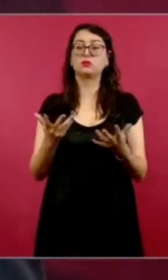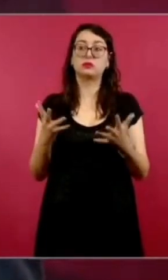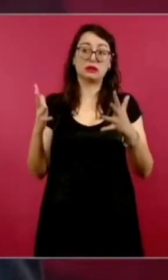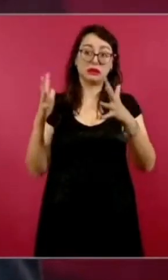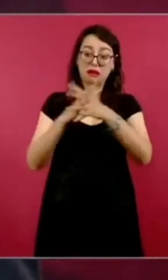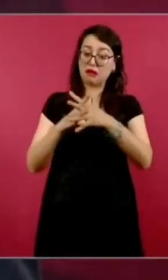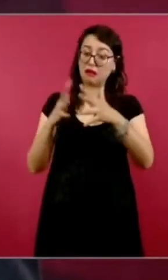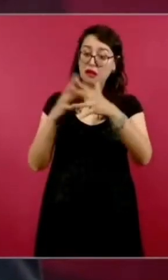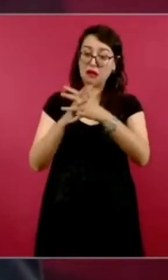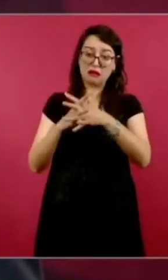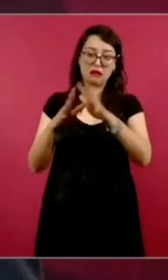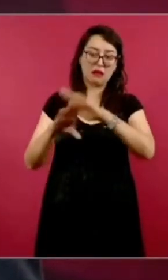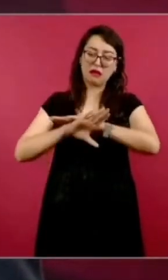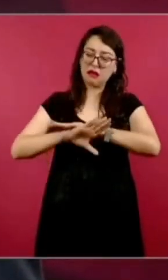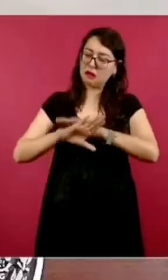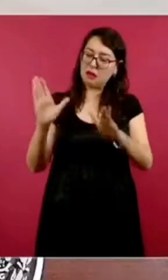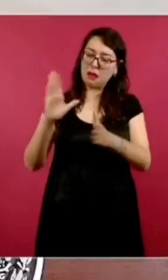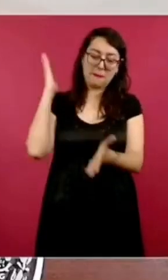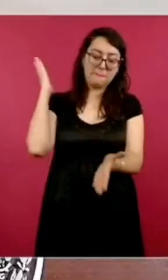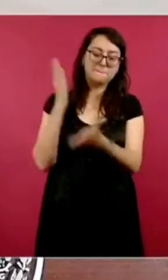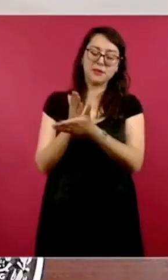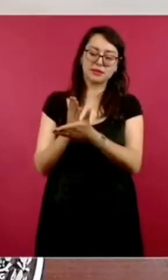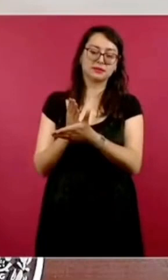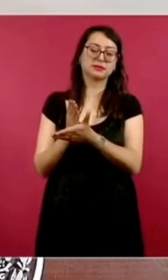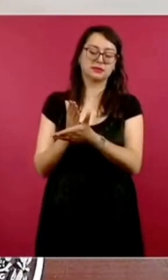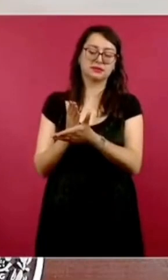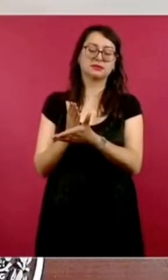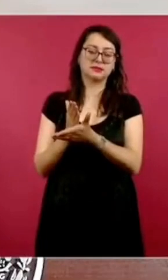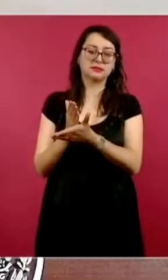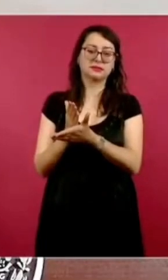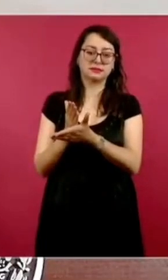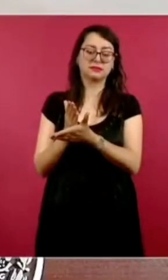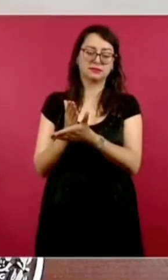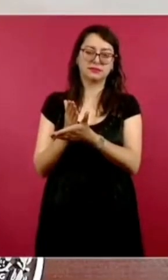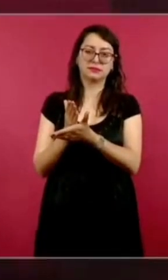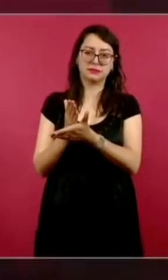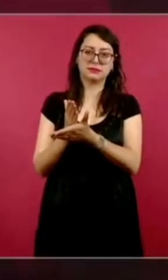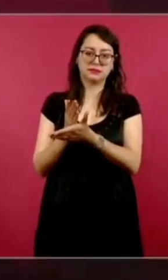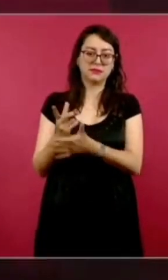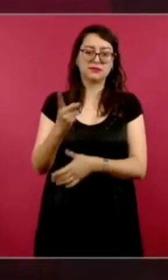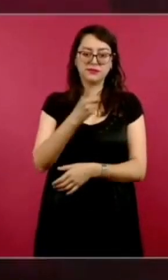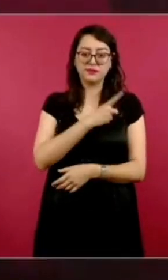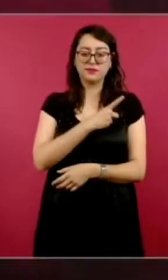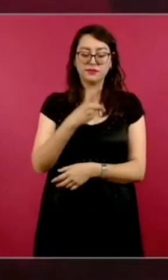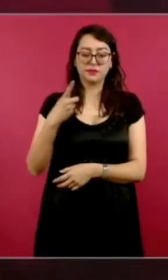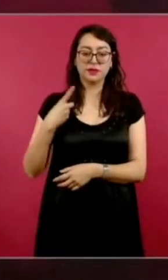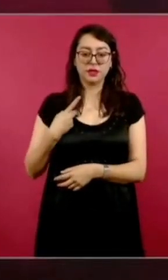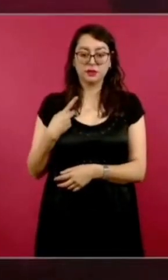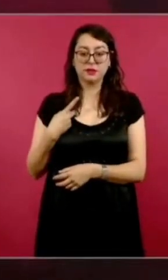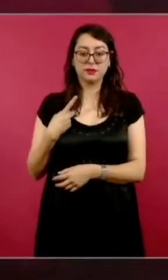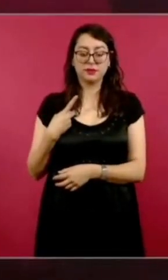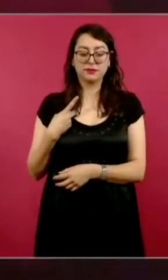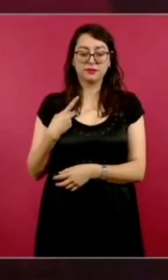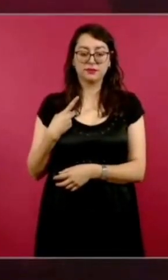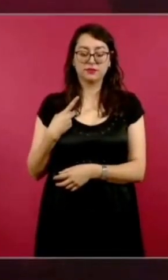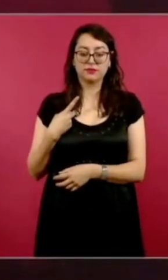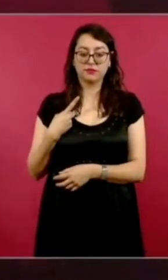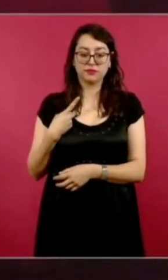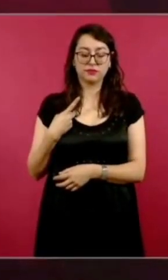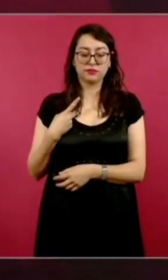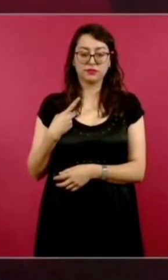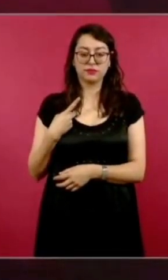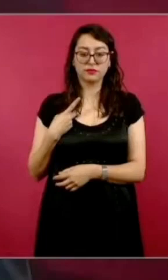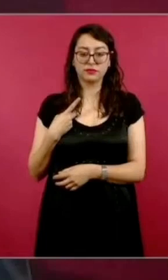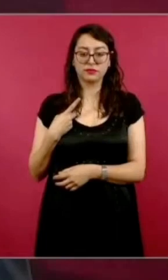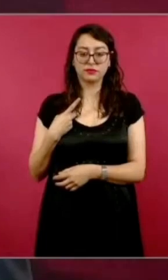la guerra, que ya no sigan